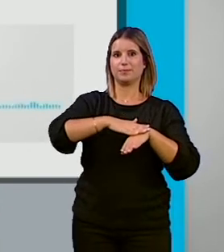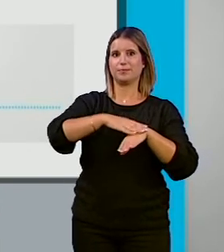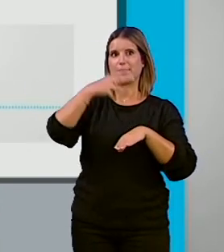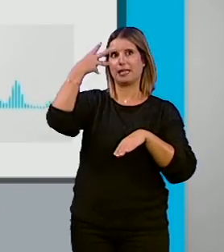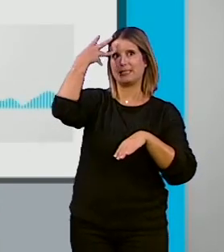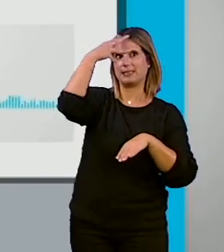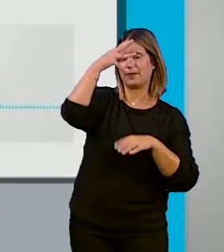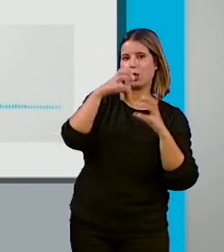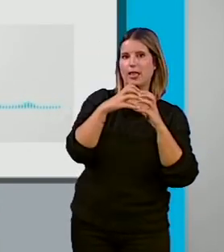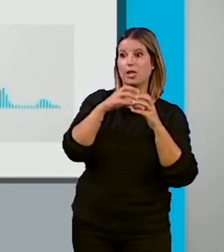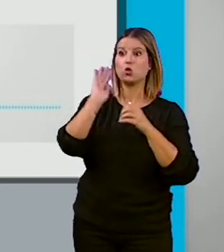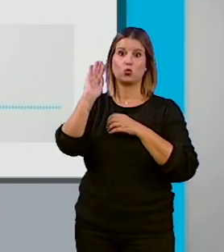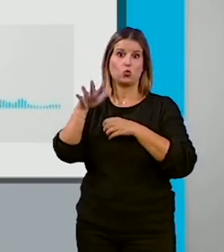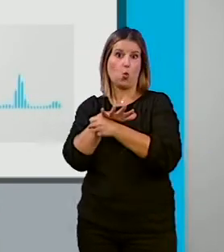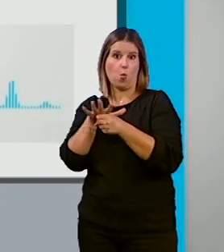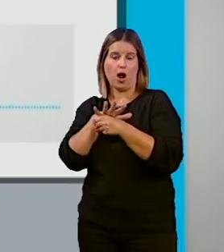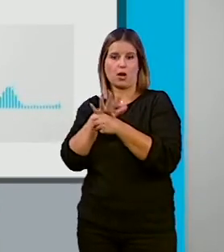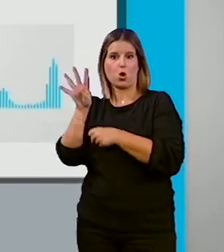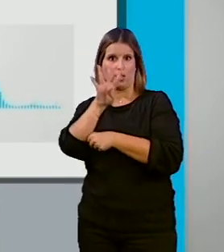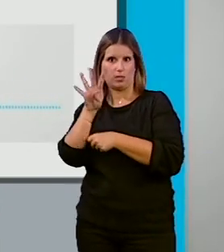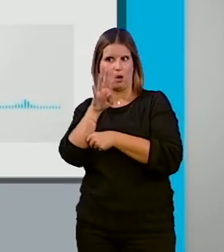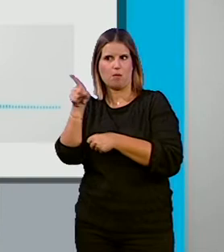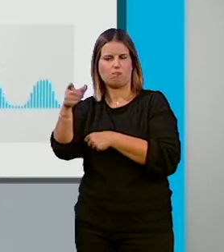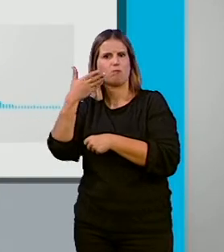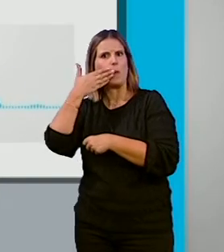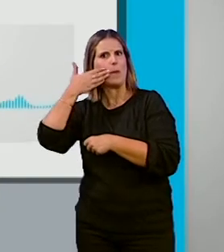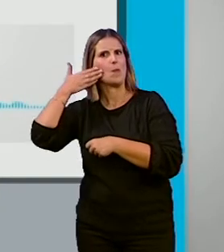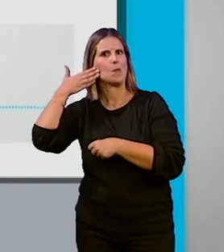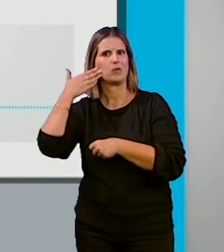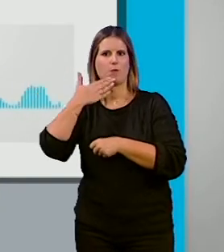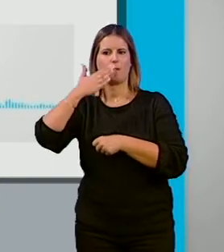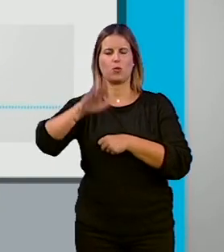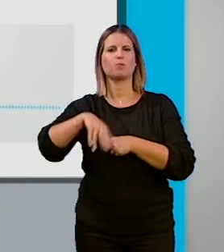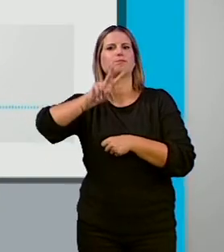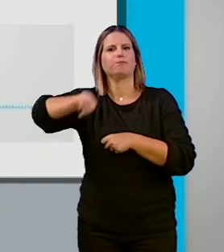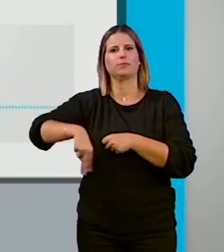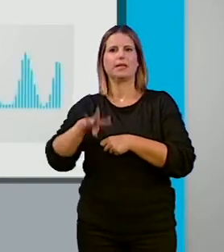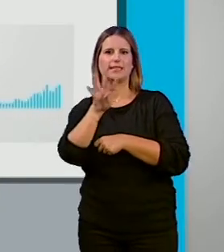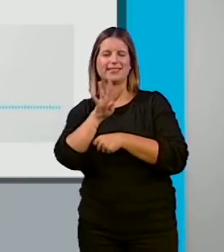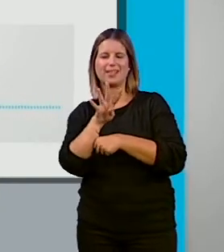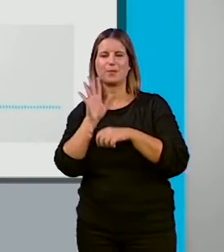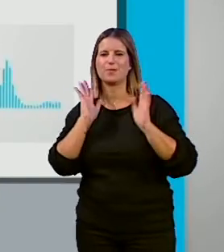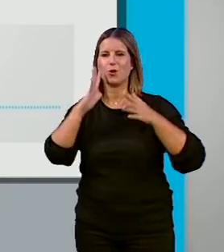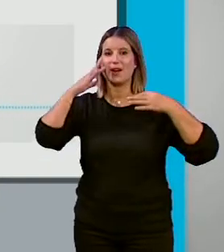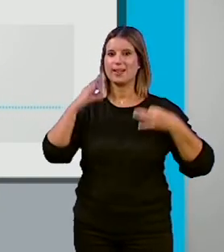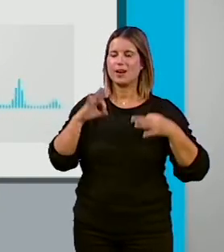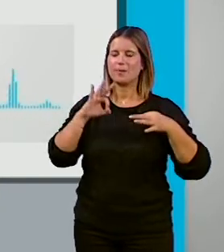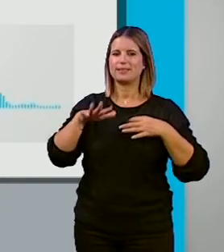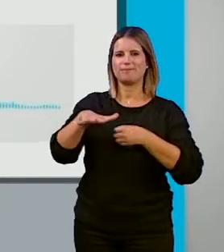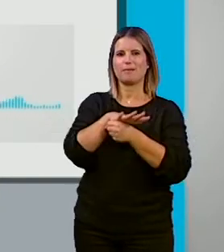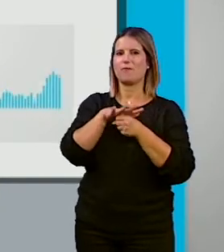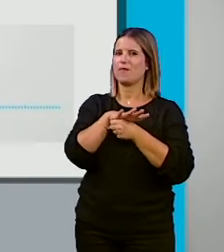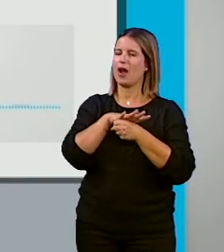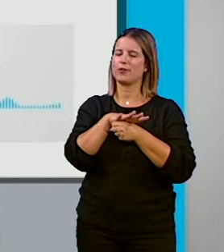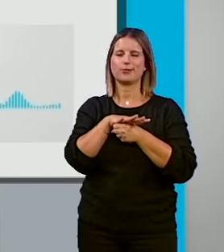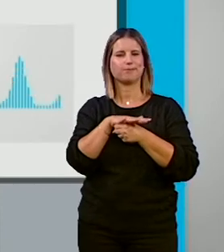su barrio, el presume de ser chanero, su barrio se encuentra en el más absoluto estado